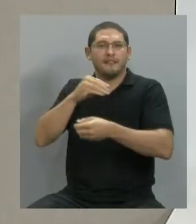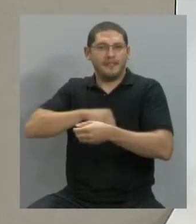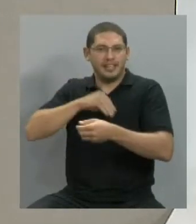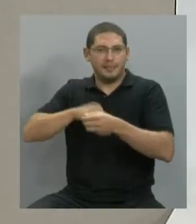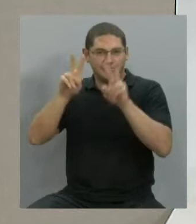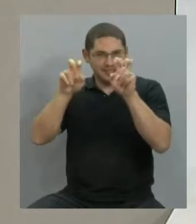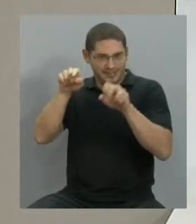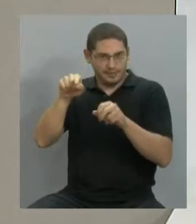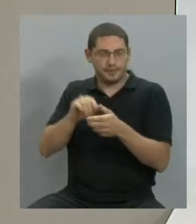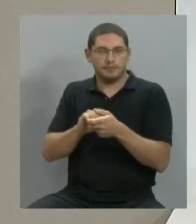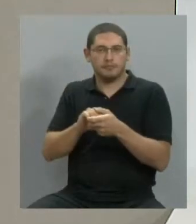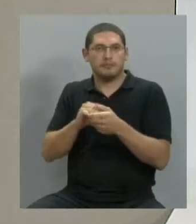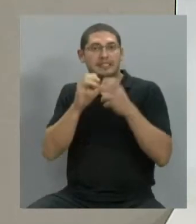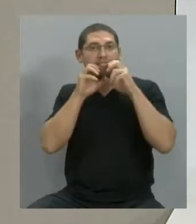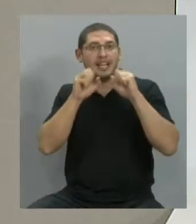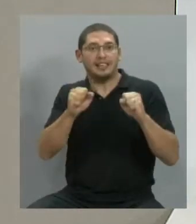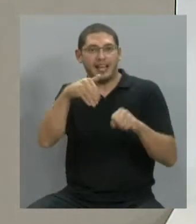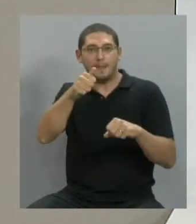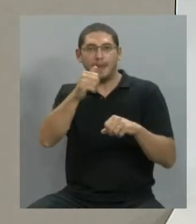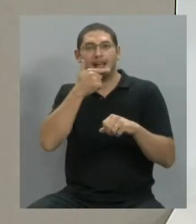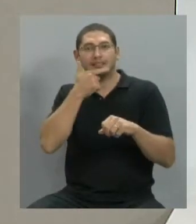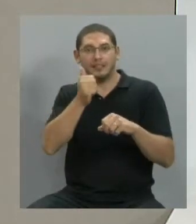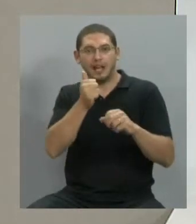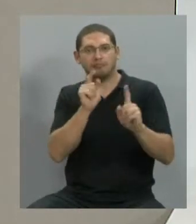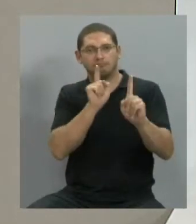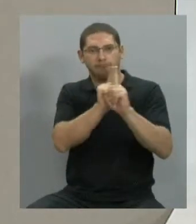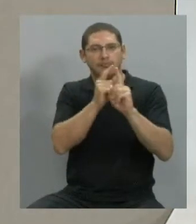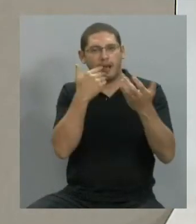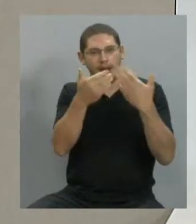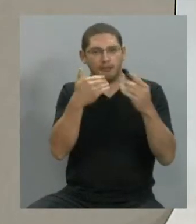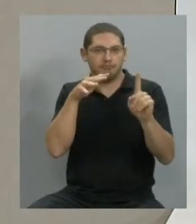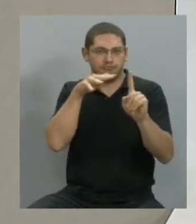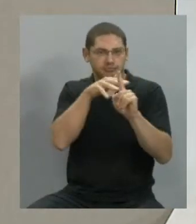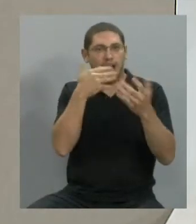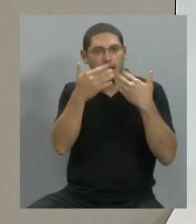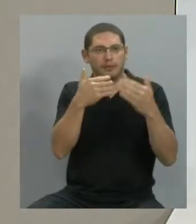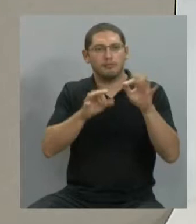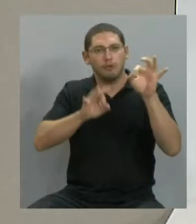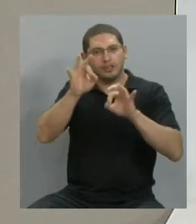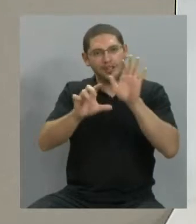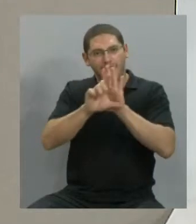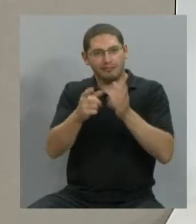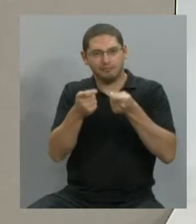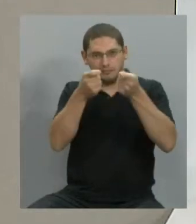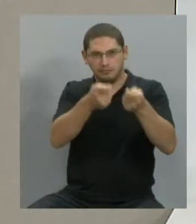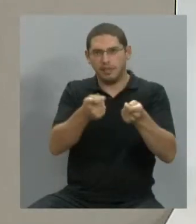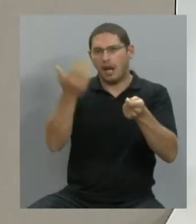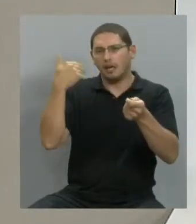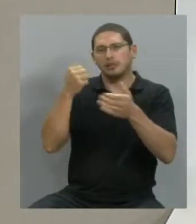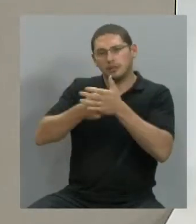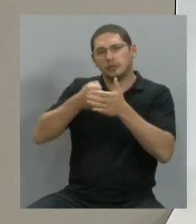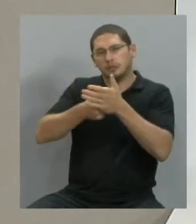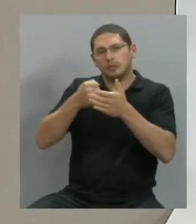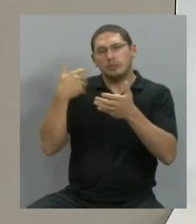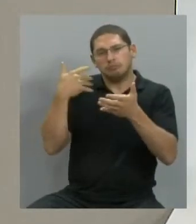pudieron llegar a la secretaria Sergio Massa para hacerles llegar este proyecto por el cual ellos vienen militando y trabajando, que